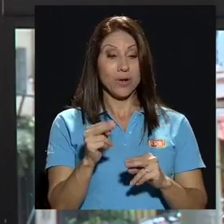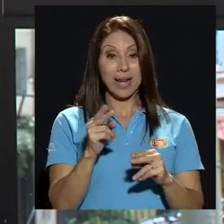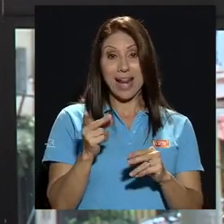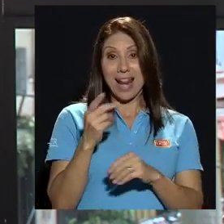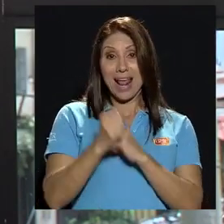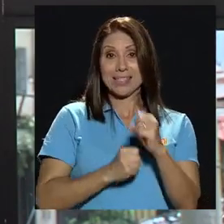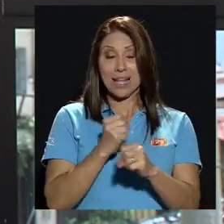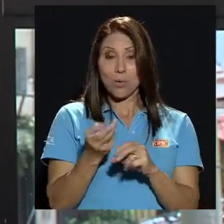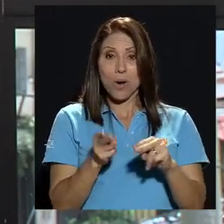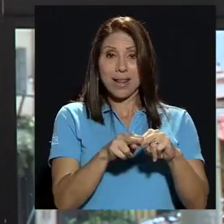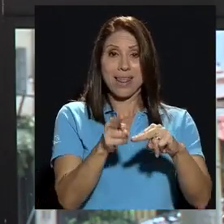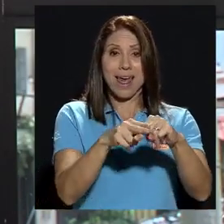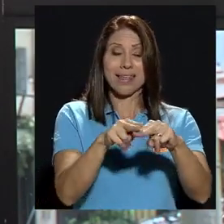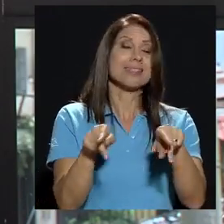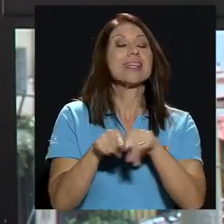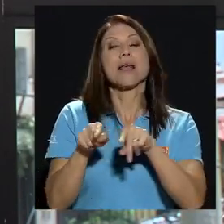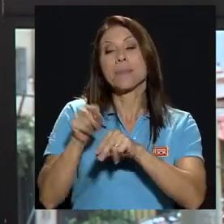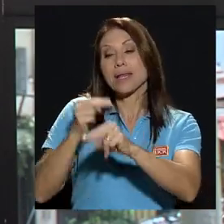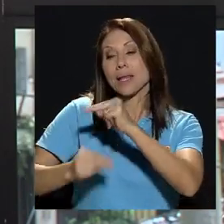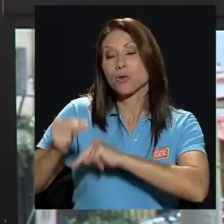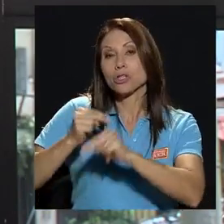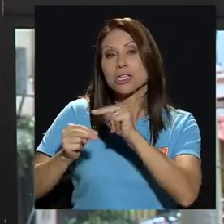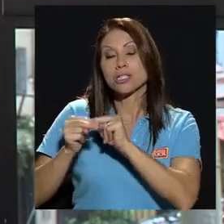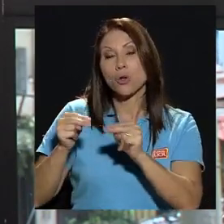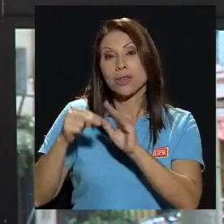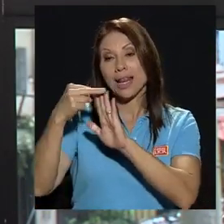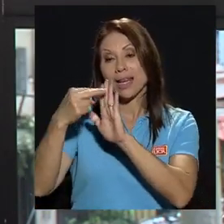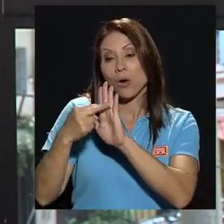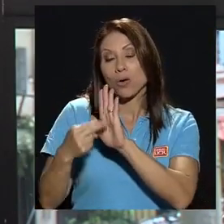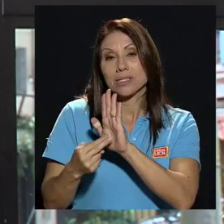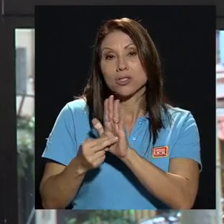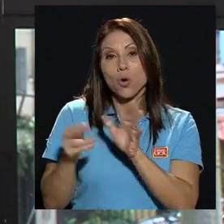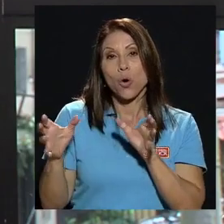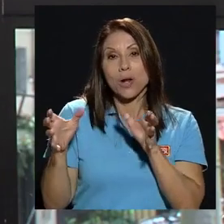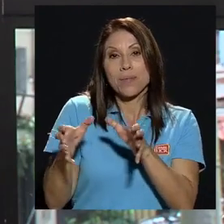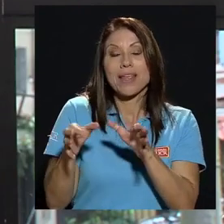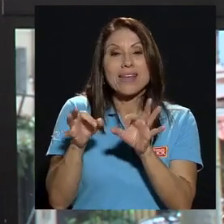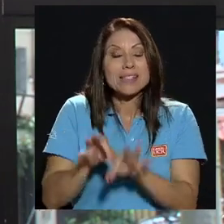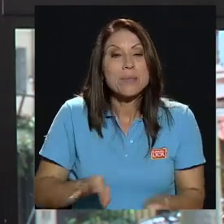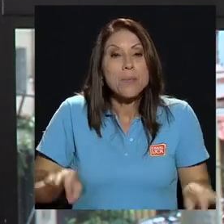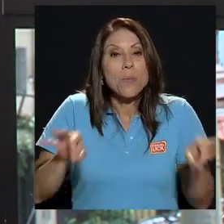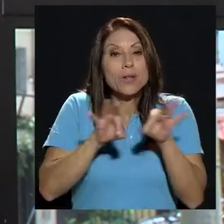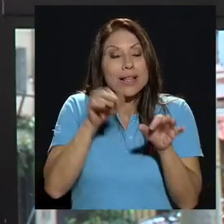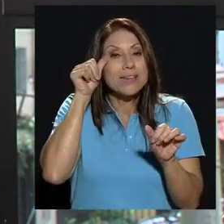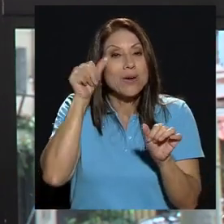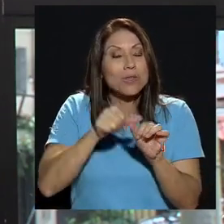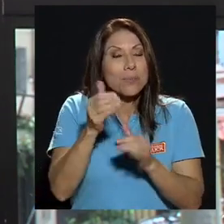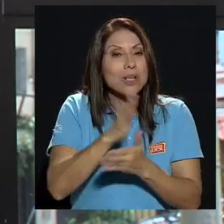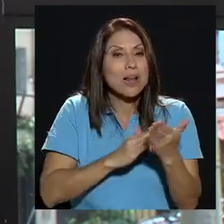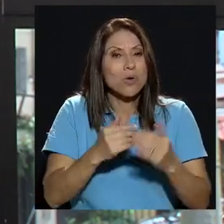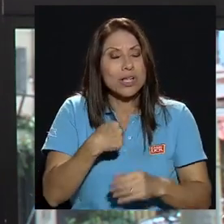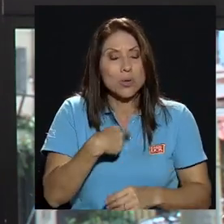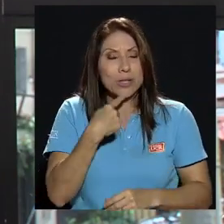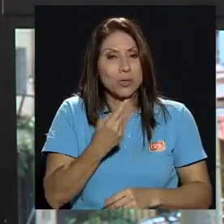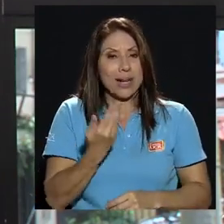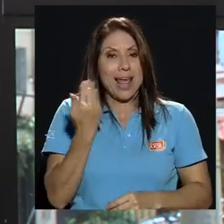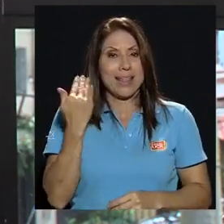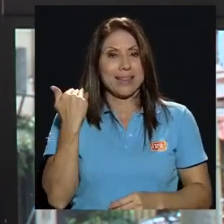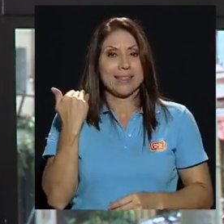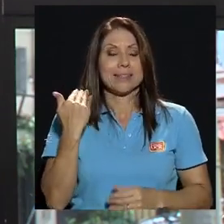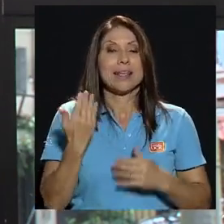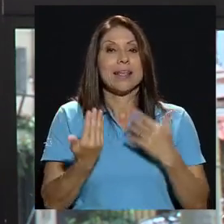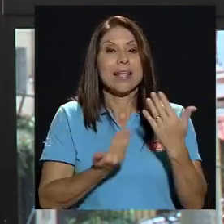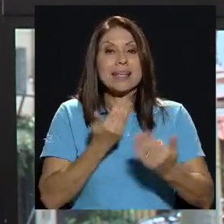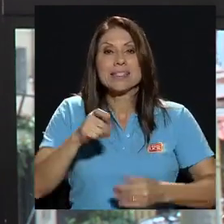negociación de la convención colectiva también me parece que es importante que recordemos algo que mencioné en algún momento de esta entrevista es esa